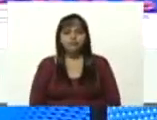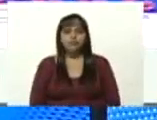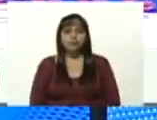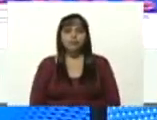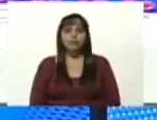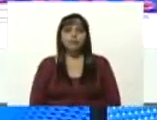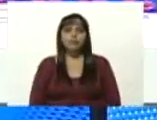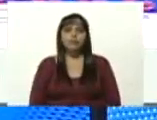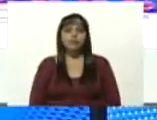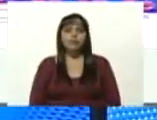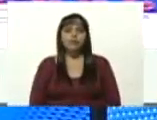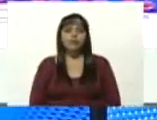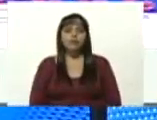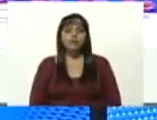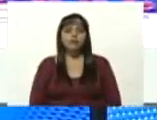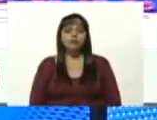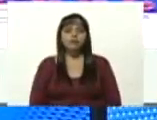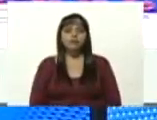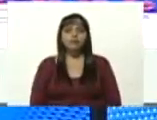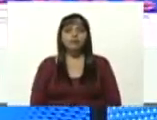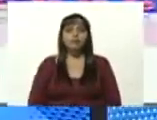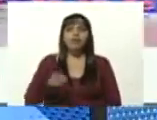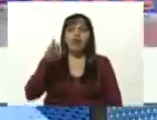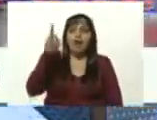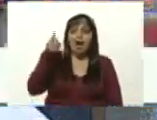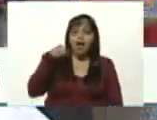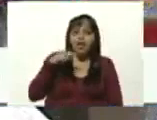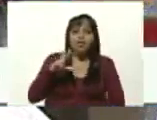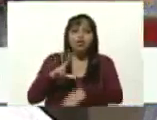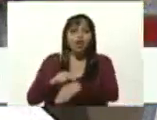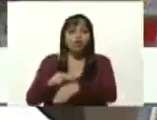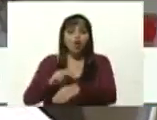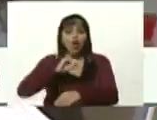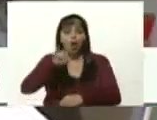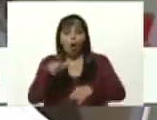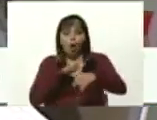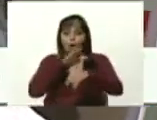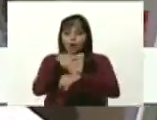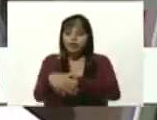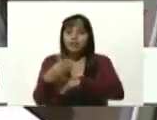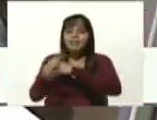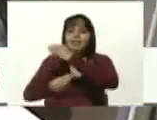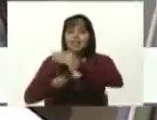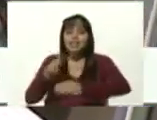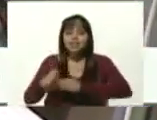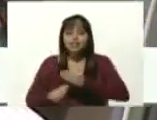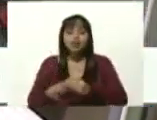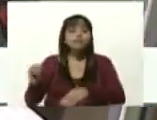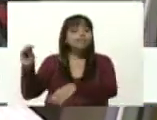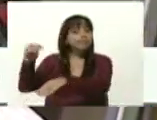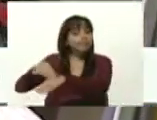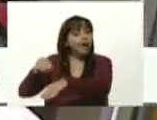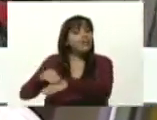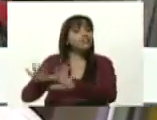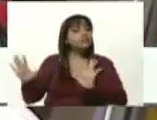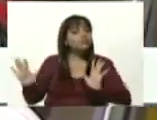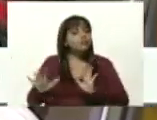ayer el doctor Jorge Rodríguez le hizo varias alertas